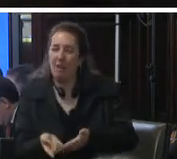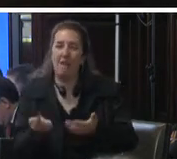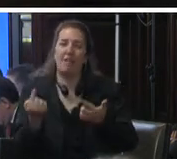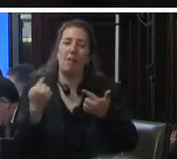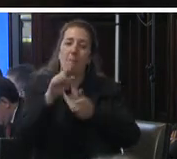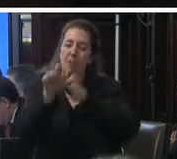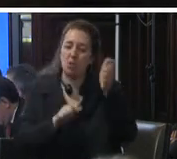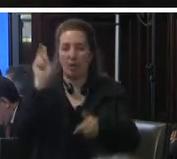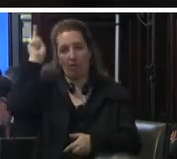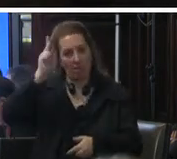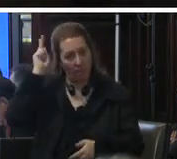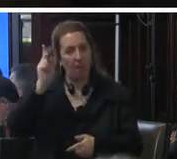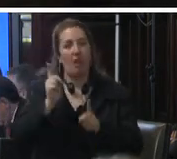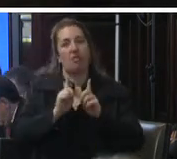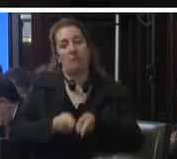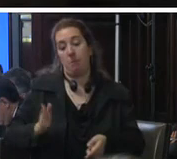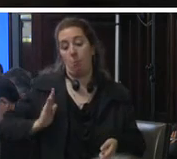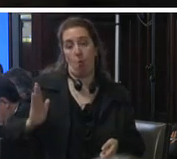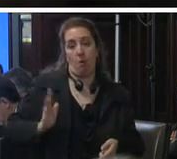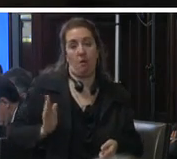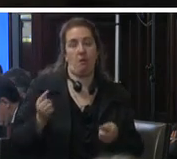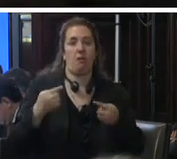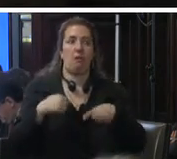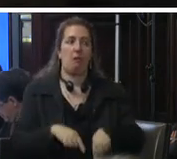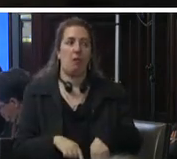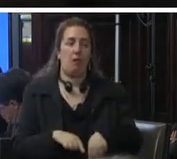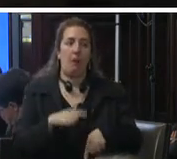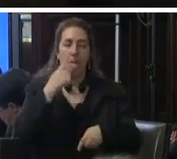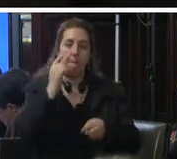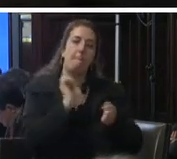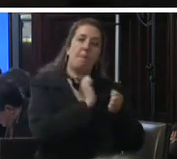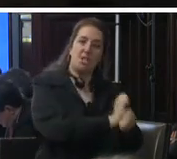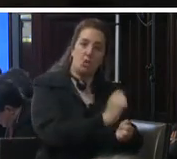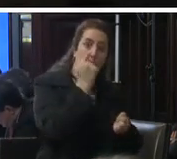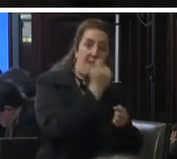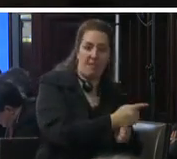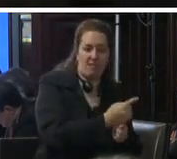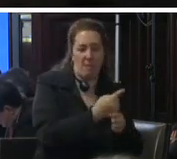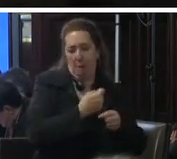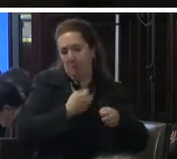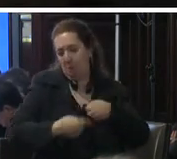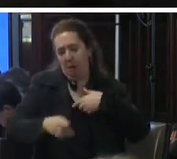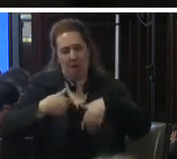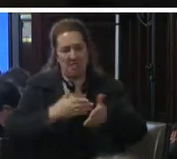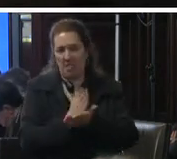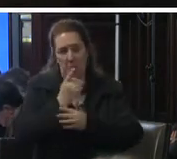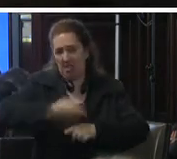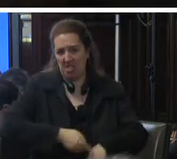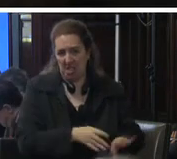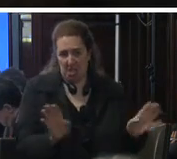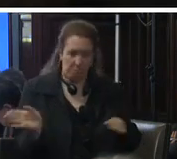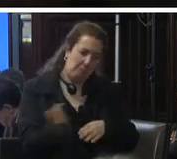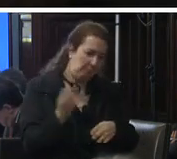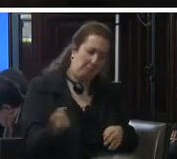indígenas y el de las mujeres en los cuales la prisión preventiva se aplica de manera indiscriminada ignorando totalmente los